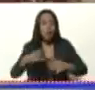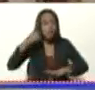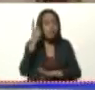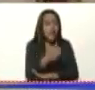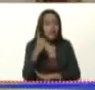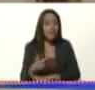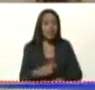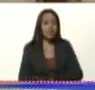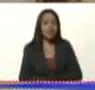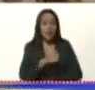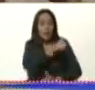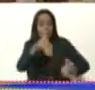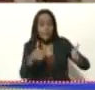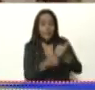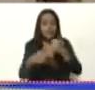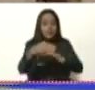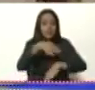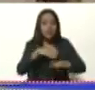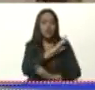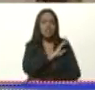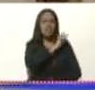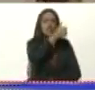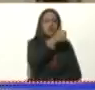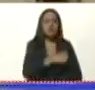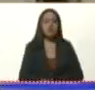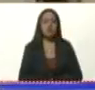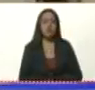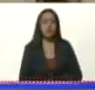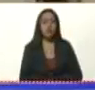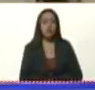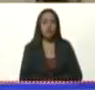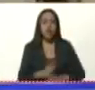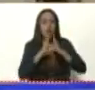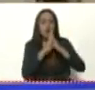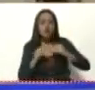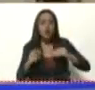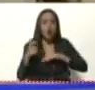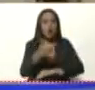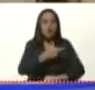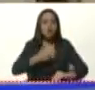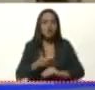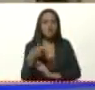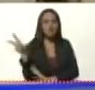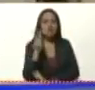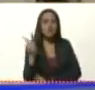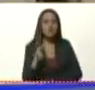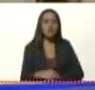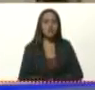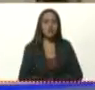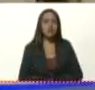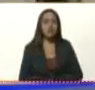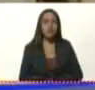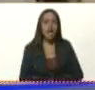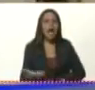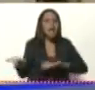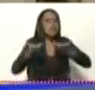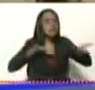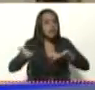viceministros, directores, jefes, jefas, todo el Estado venezolano al servicio